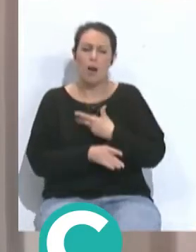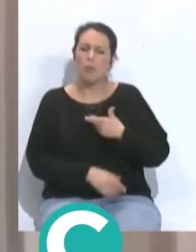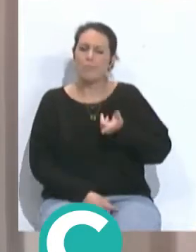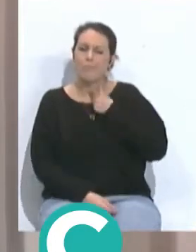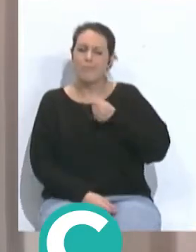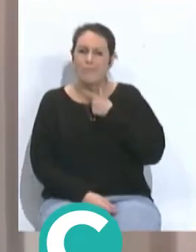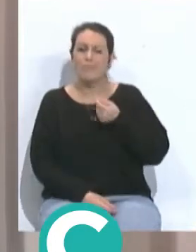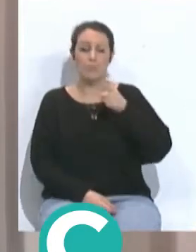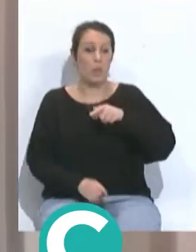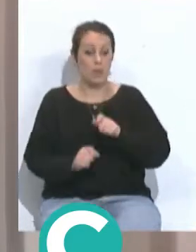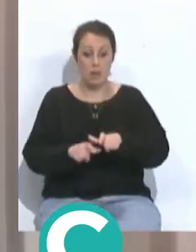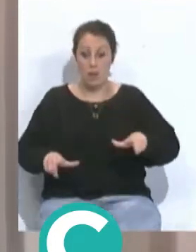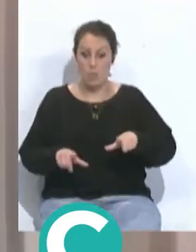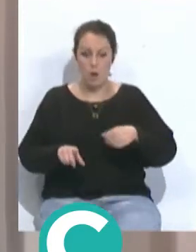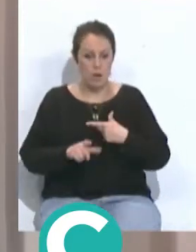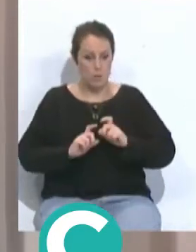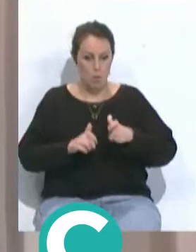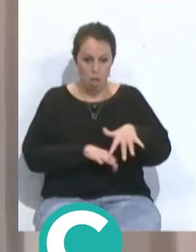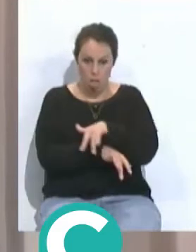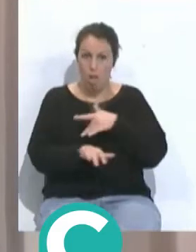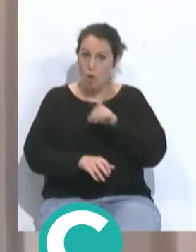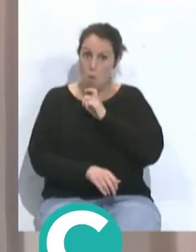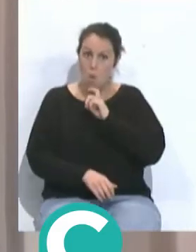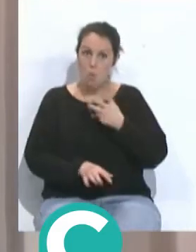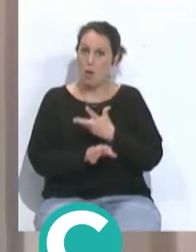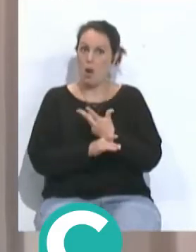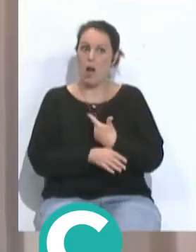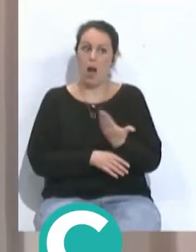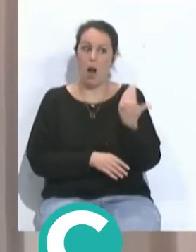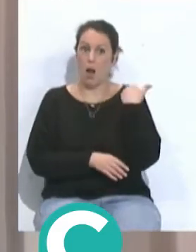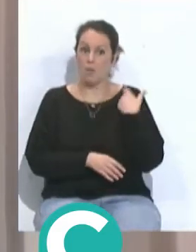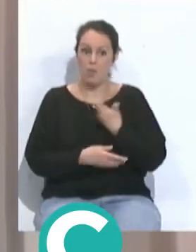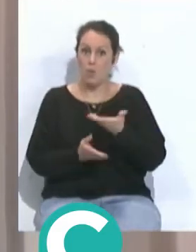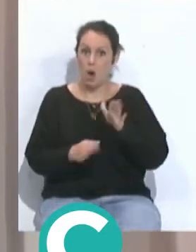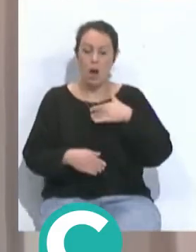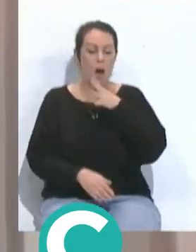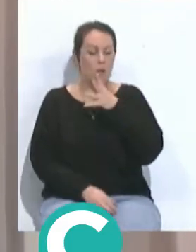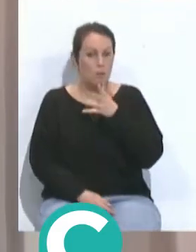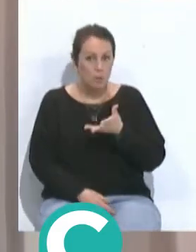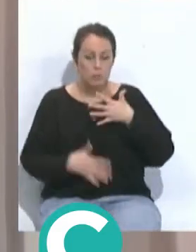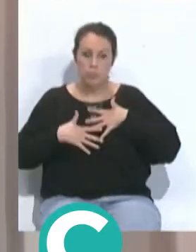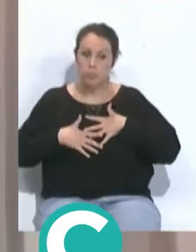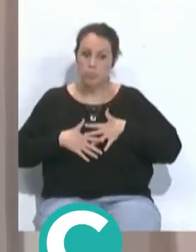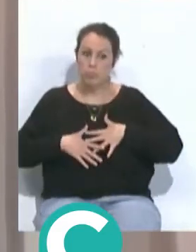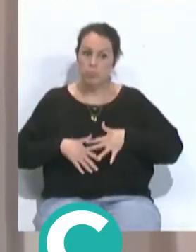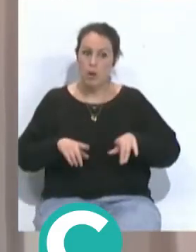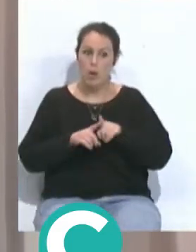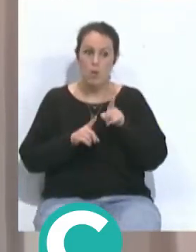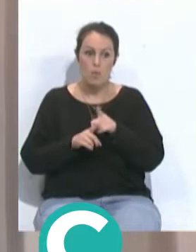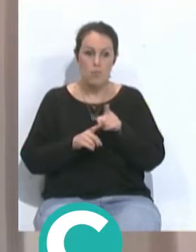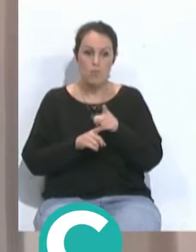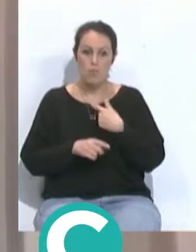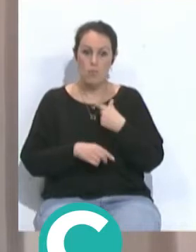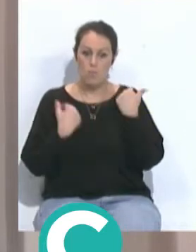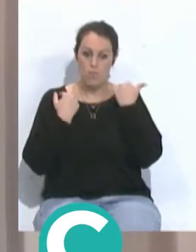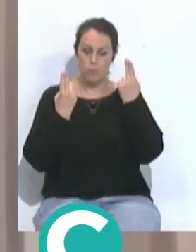en el campo, cómo el equipo se desenvuelve y hay jugadores que antes no tenían confianza y ahora están totalmente, que vamos, que le han comido la cabeza y están